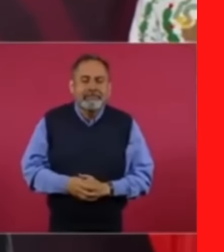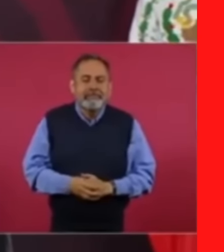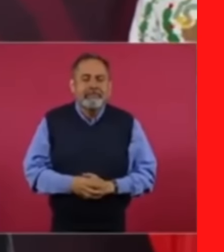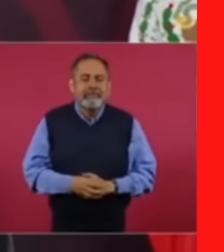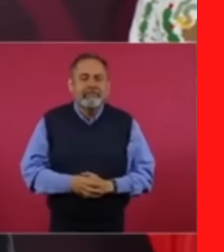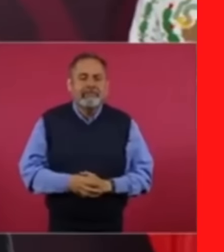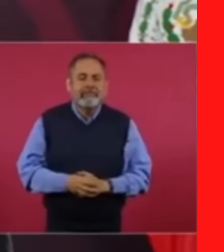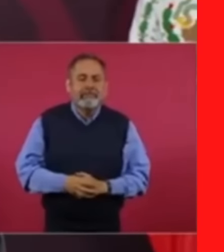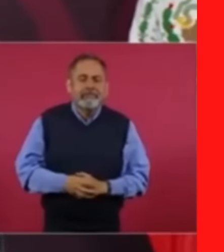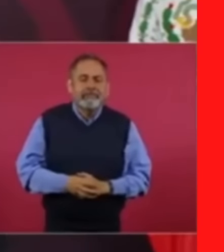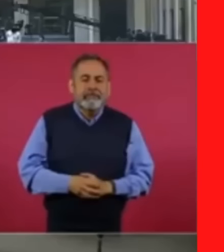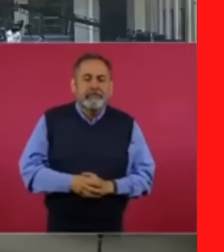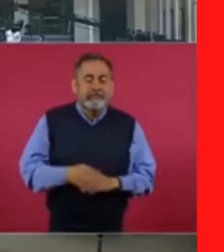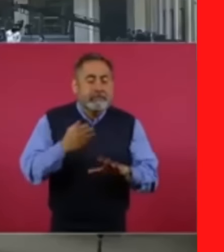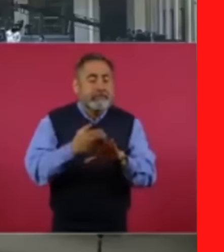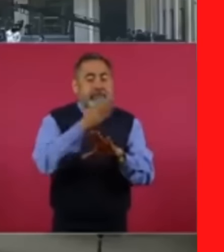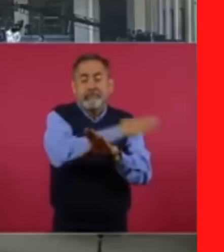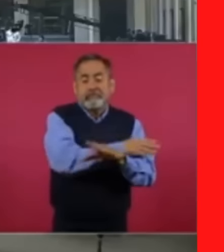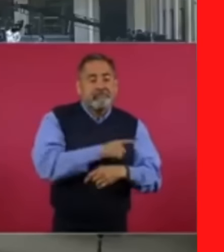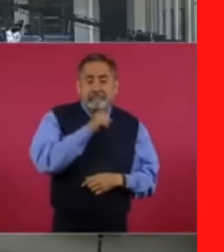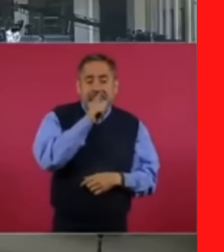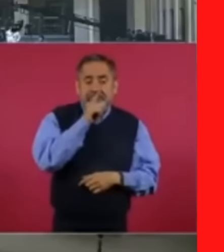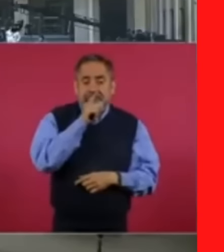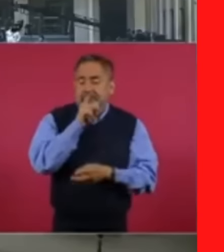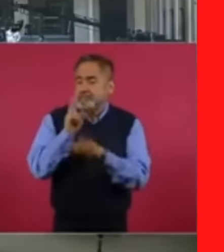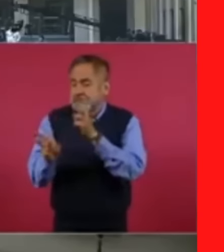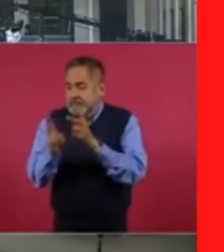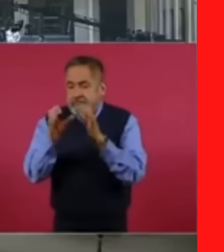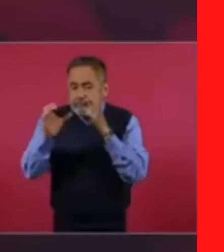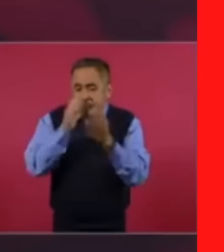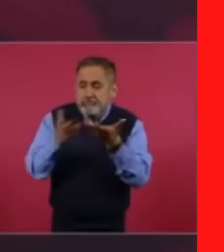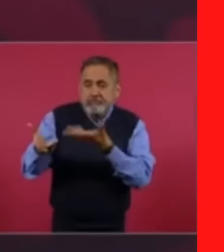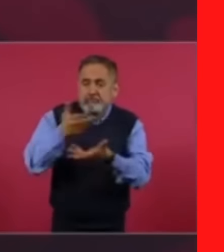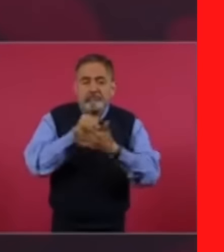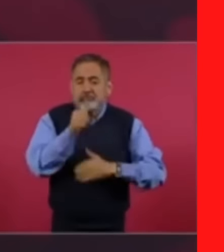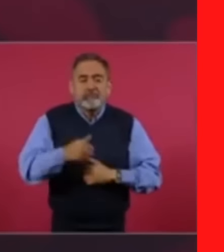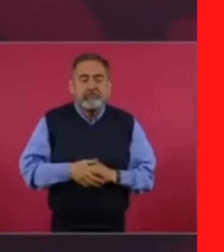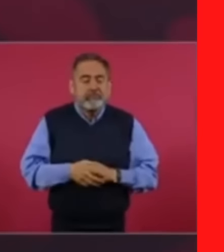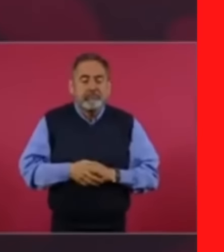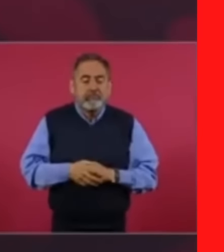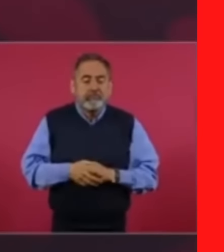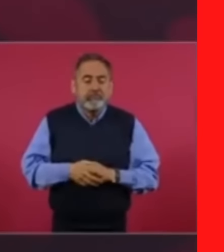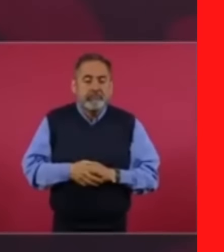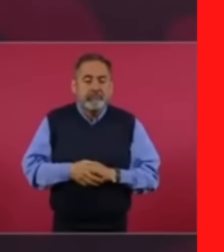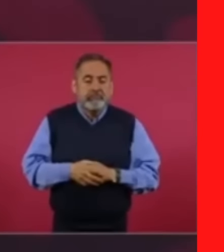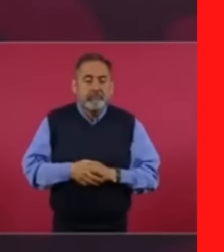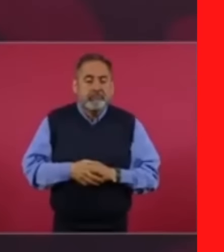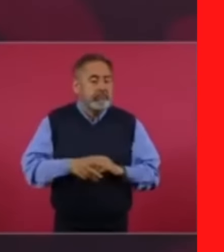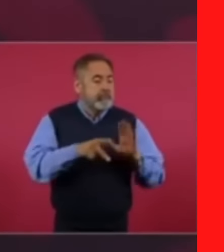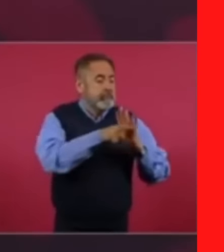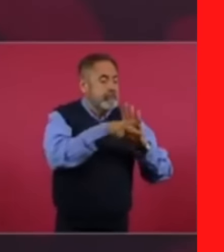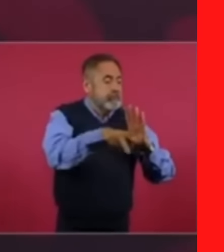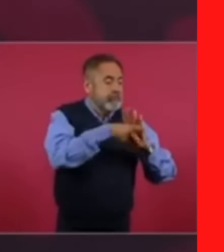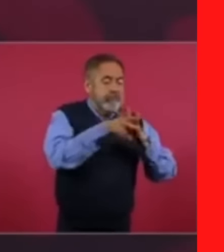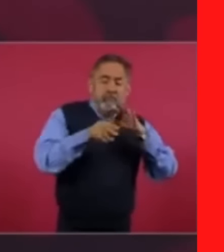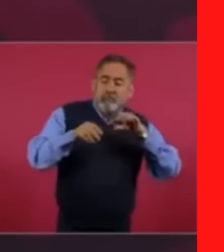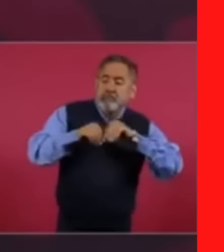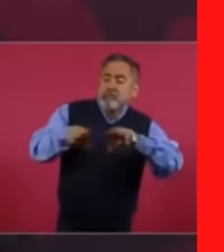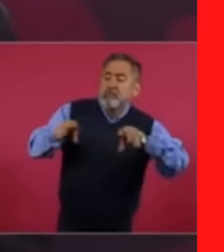Antes nada más eran los periódicos